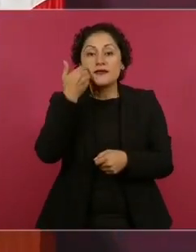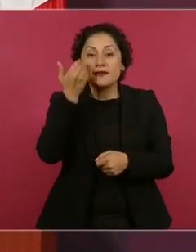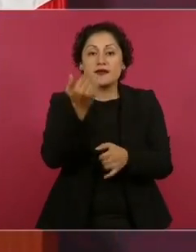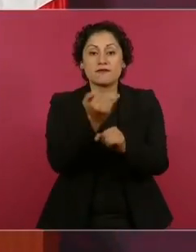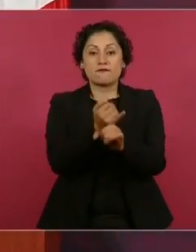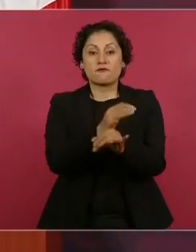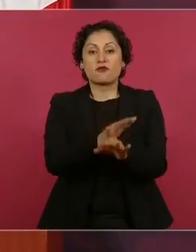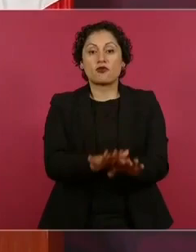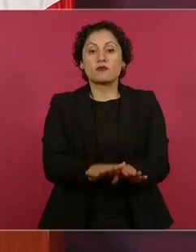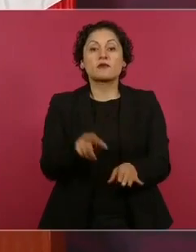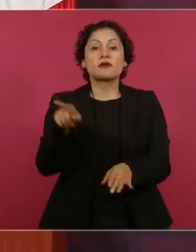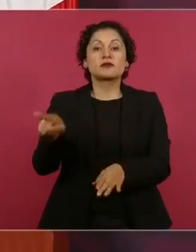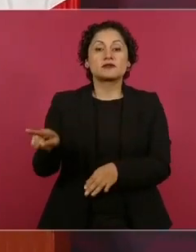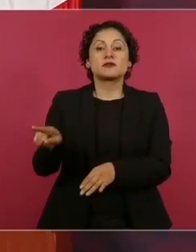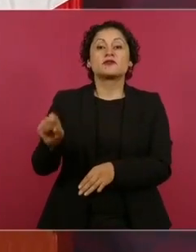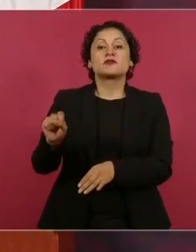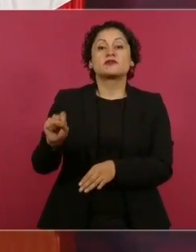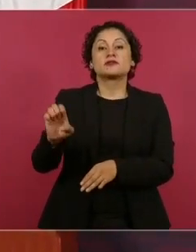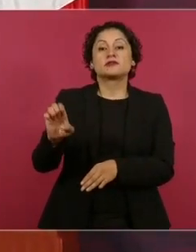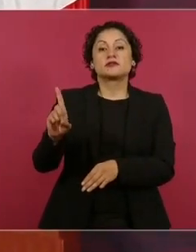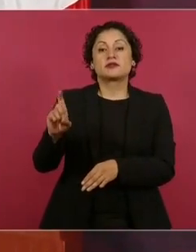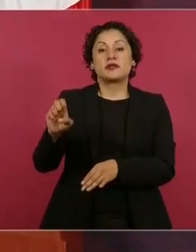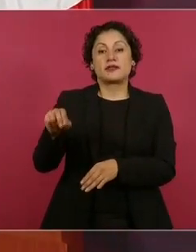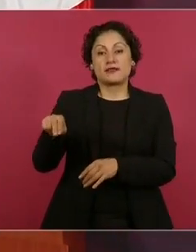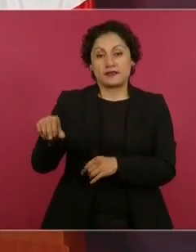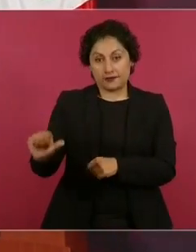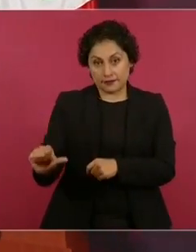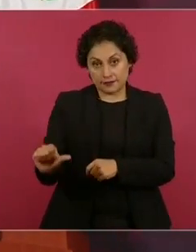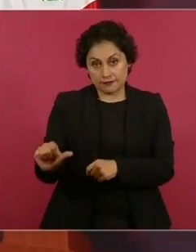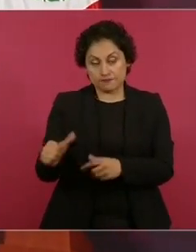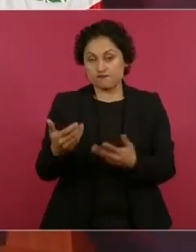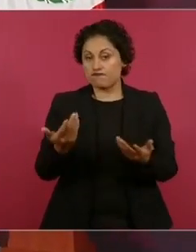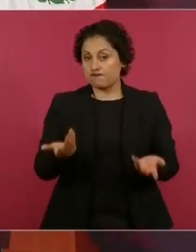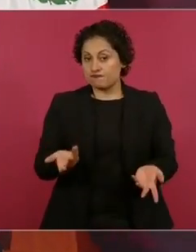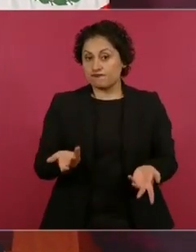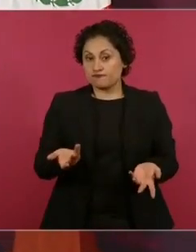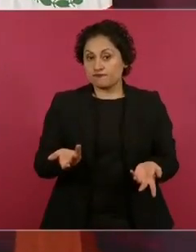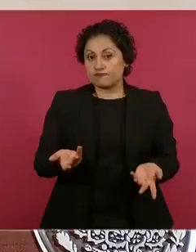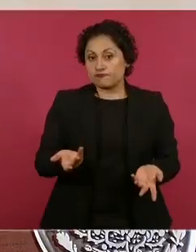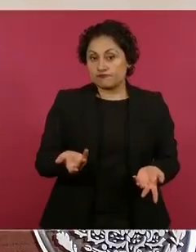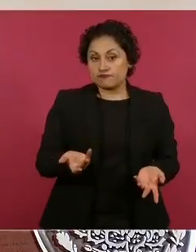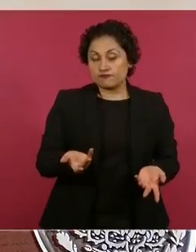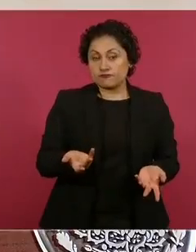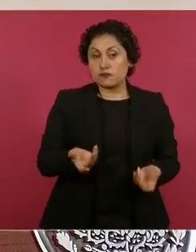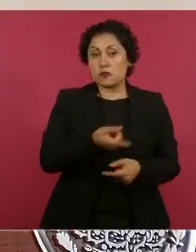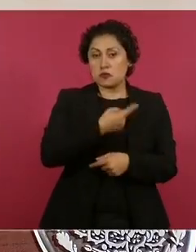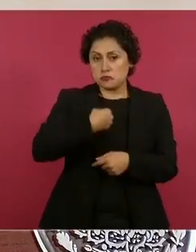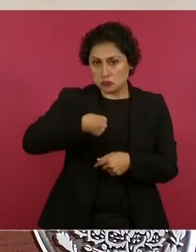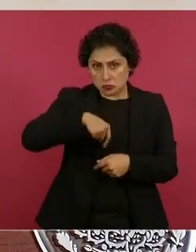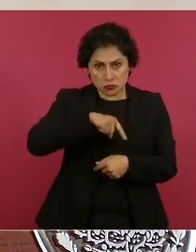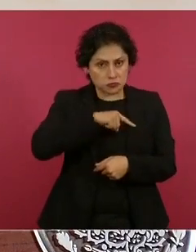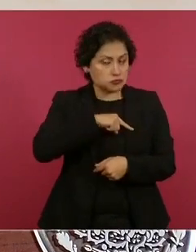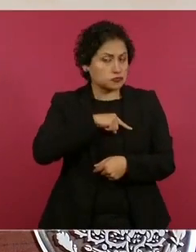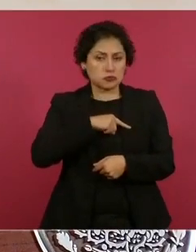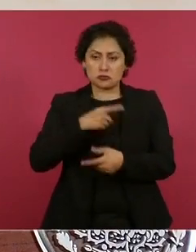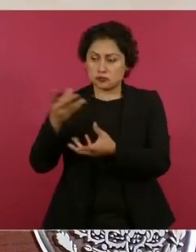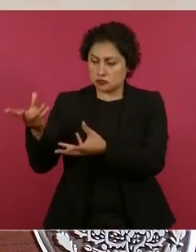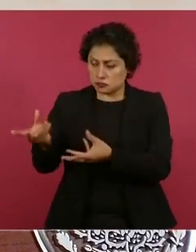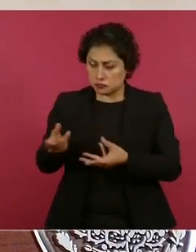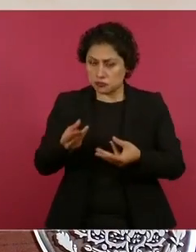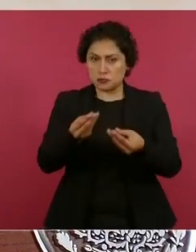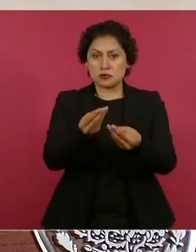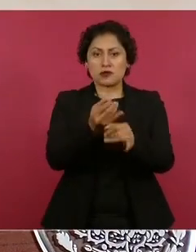de la Secretaría de Defensa. Nosotros hemos estado entregando toda la información,